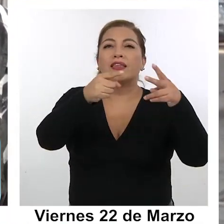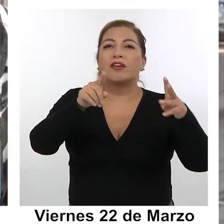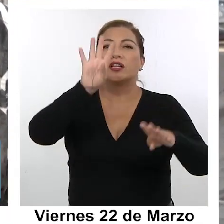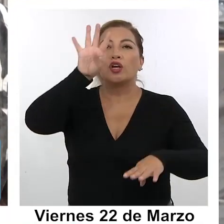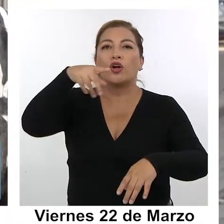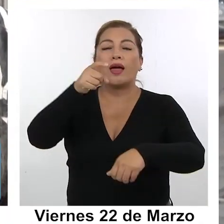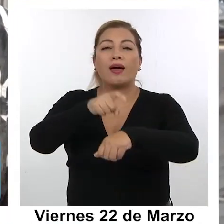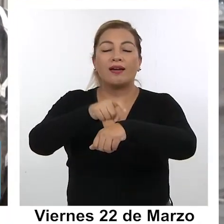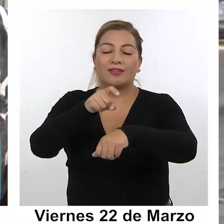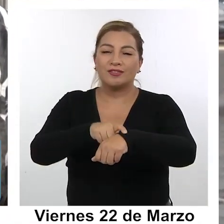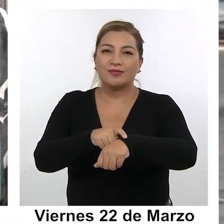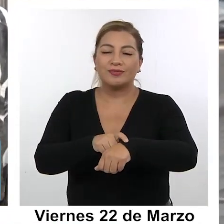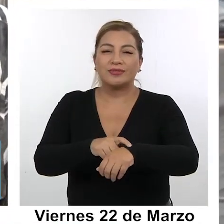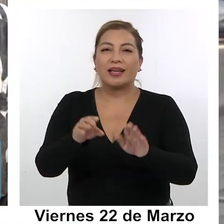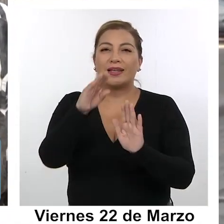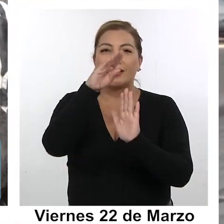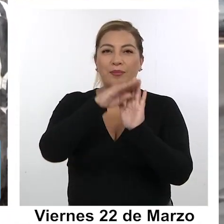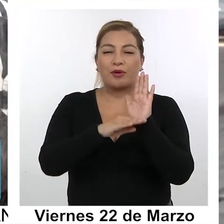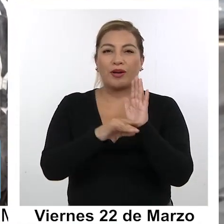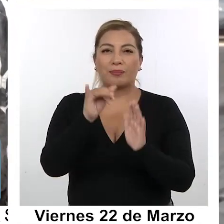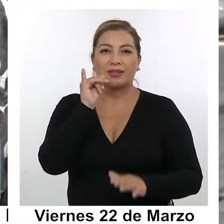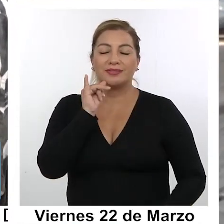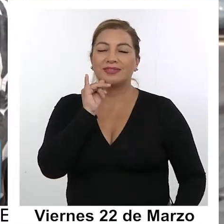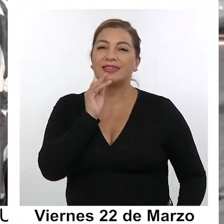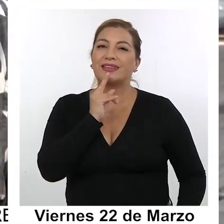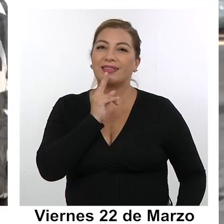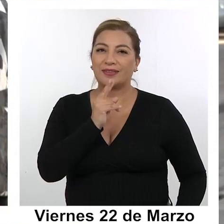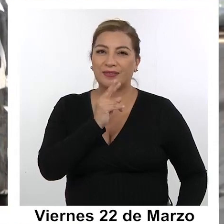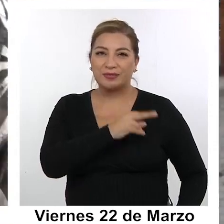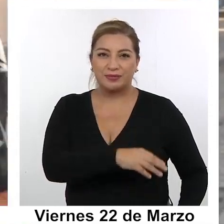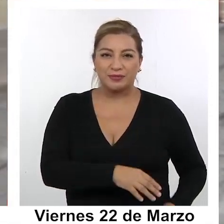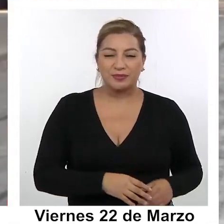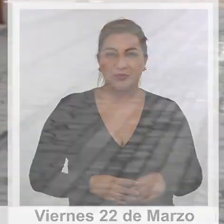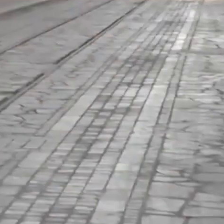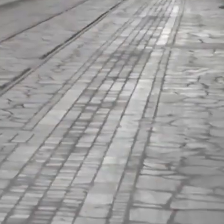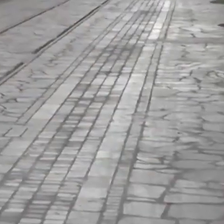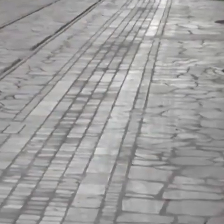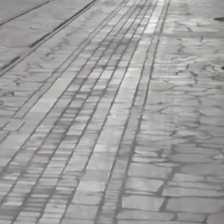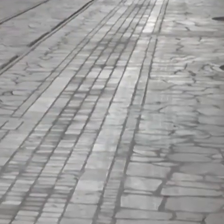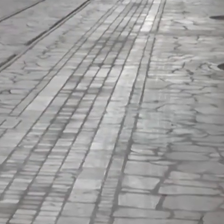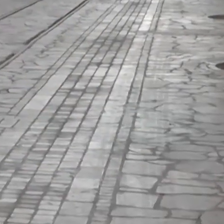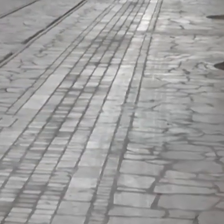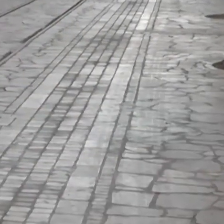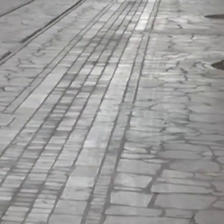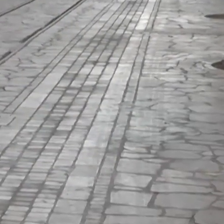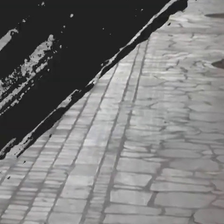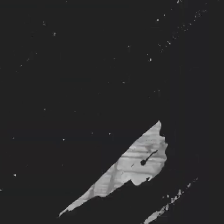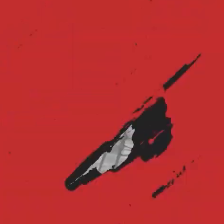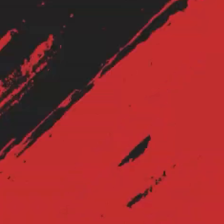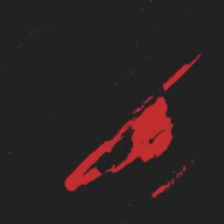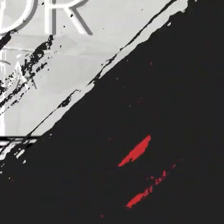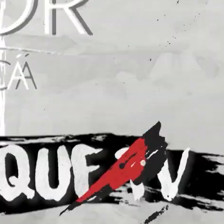horarios en la programación de Iquique Televisión. Cultura en Tarapacá.